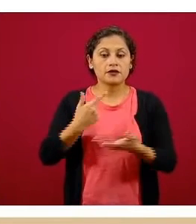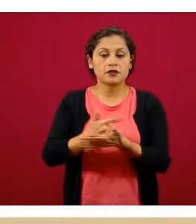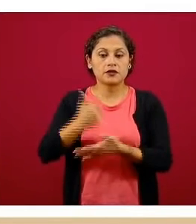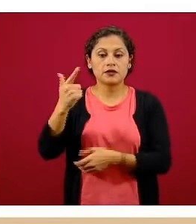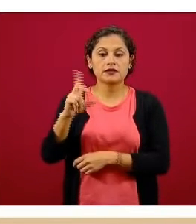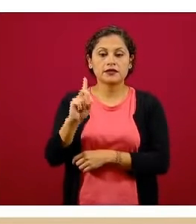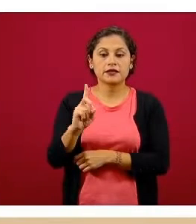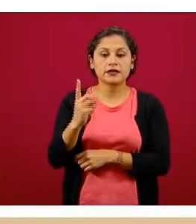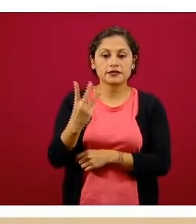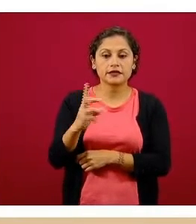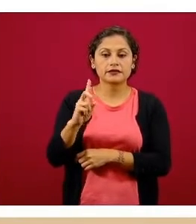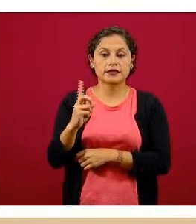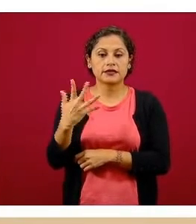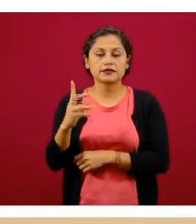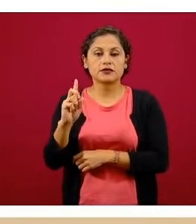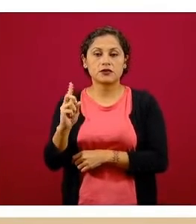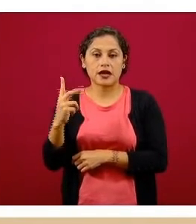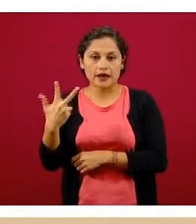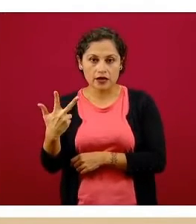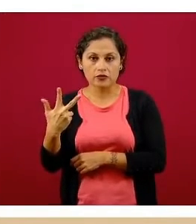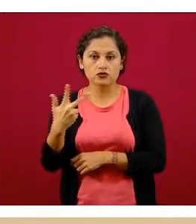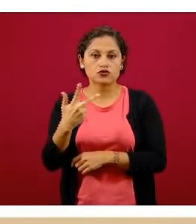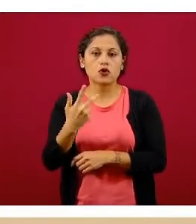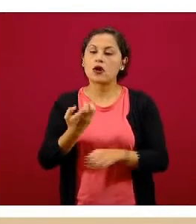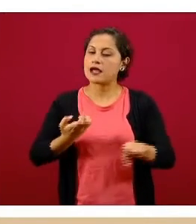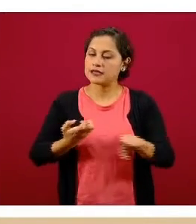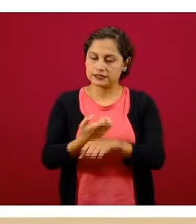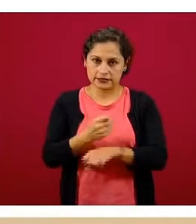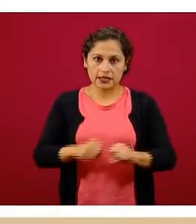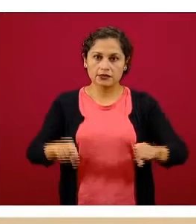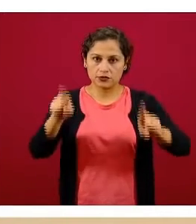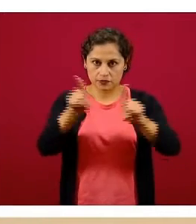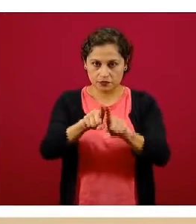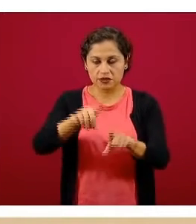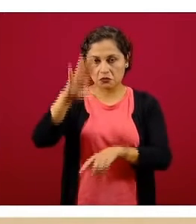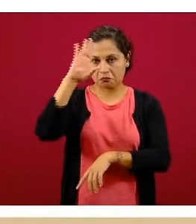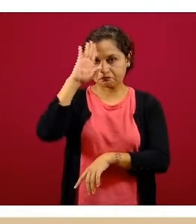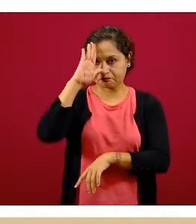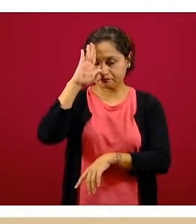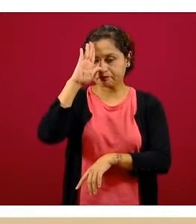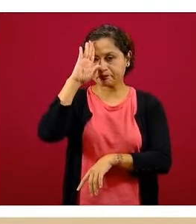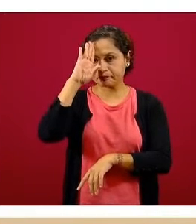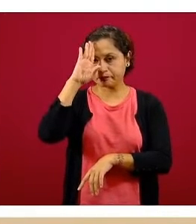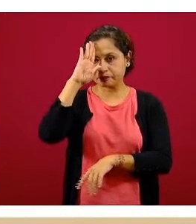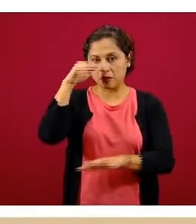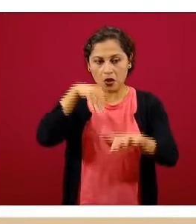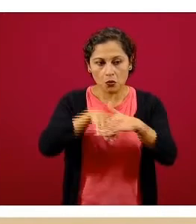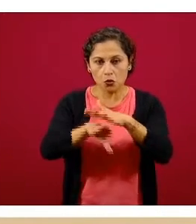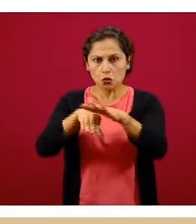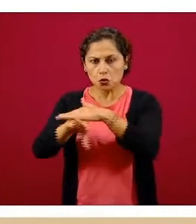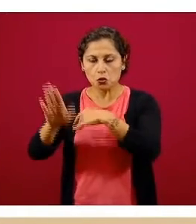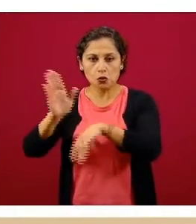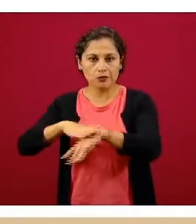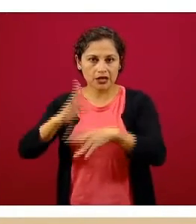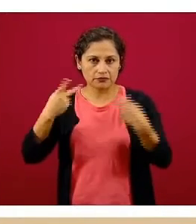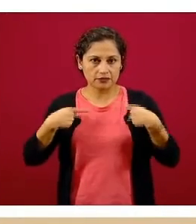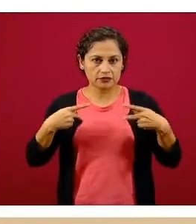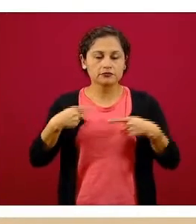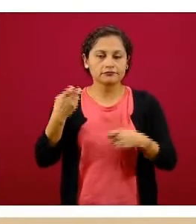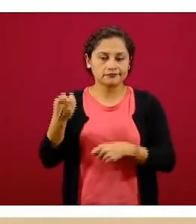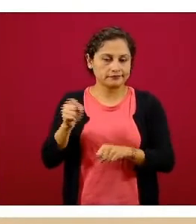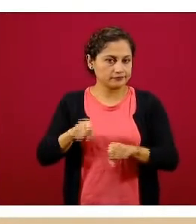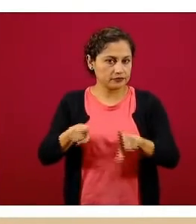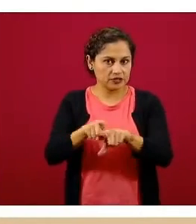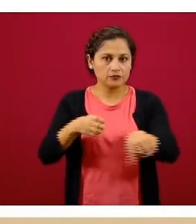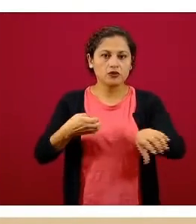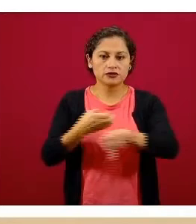38, para los estados que también han estado presentando la mayor demanda de este tipo de camas. Y bueno, en medida